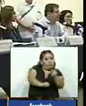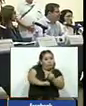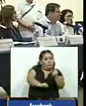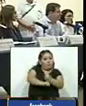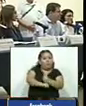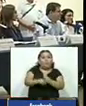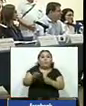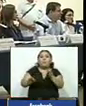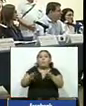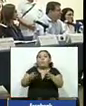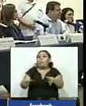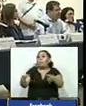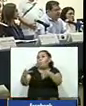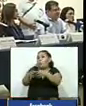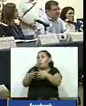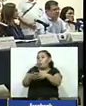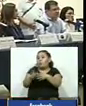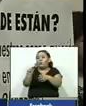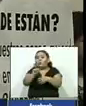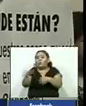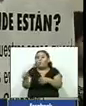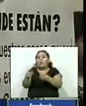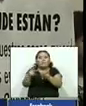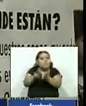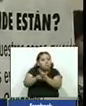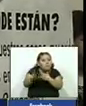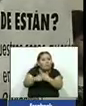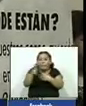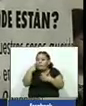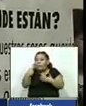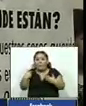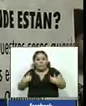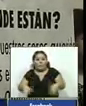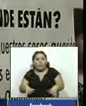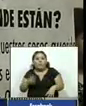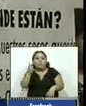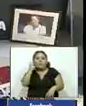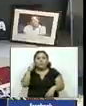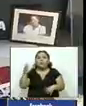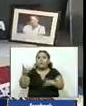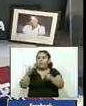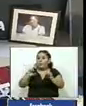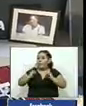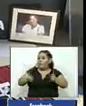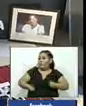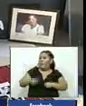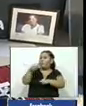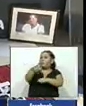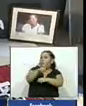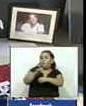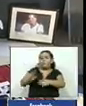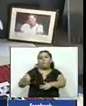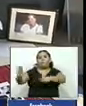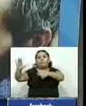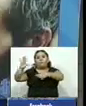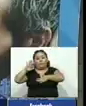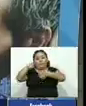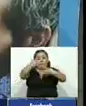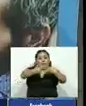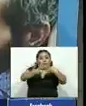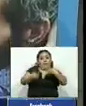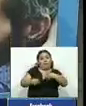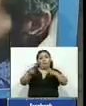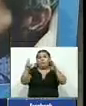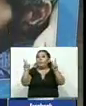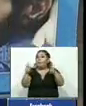Los Huesos de Nuestros Padres el cual busca que el Estado cumpla con sus compromisos constitucionales e internacionales sobre el